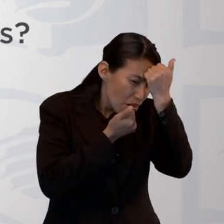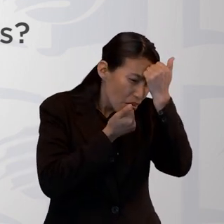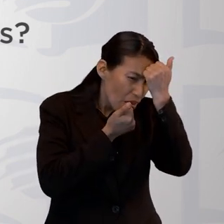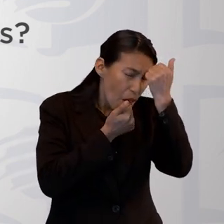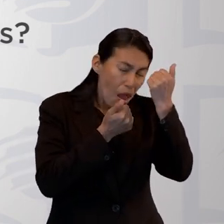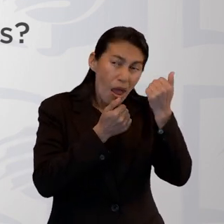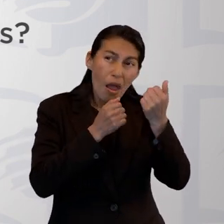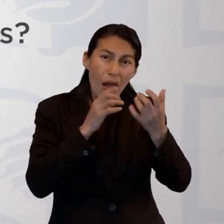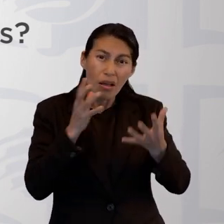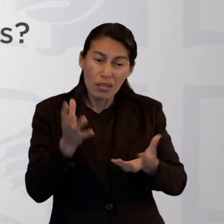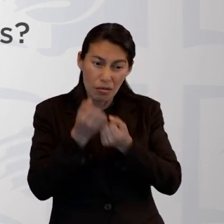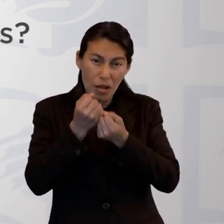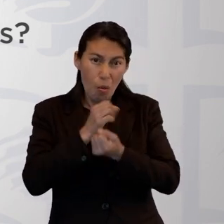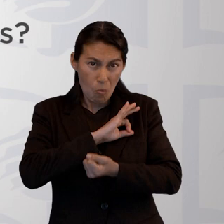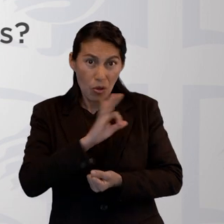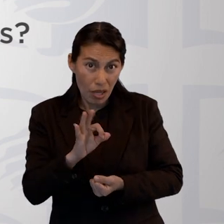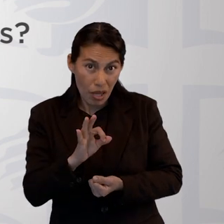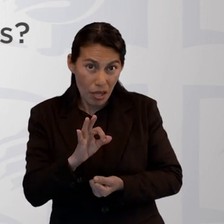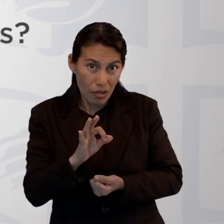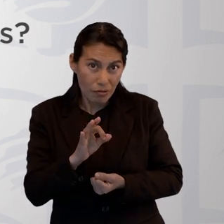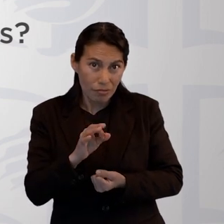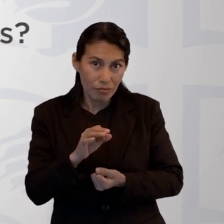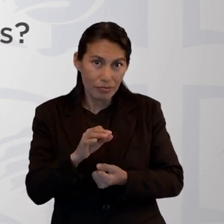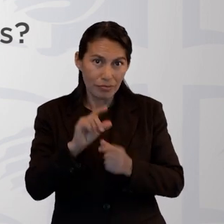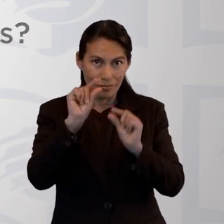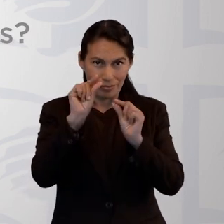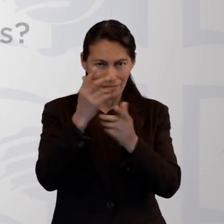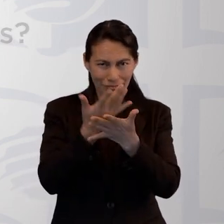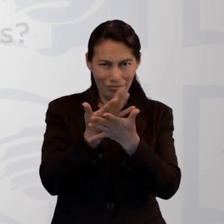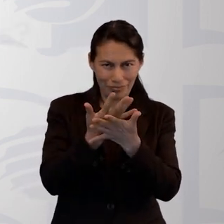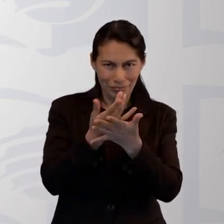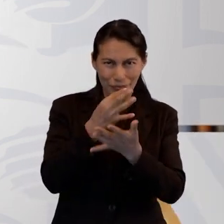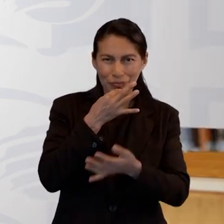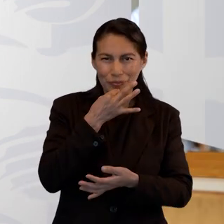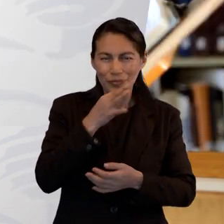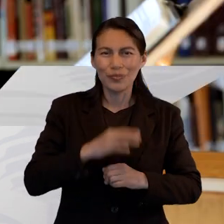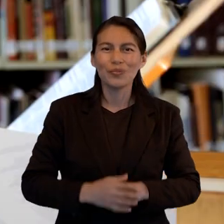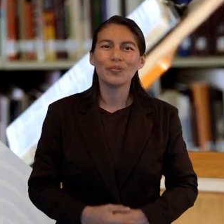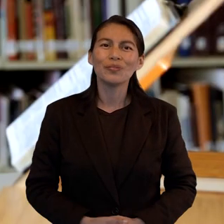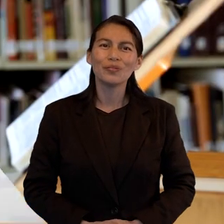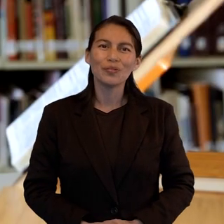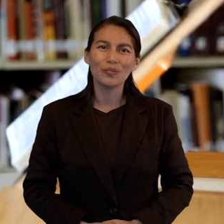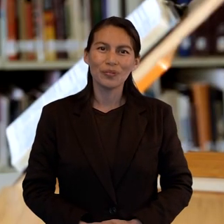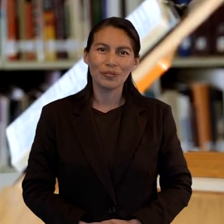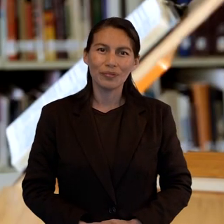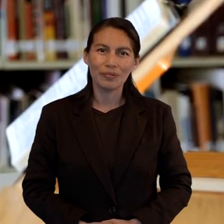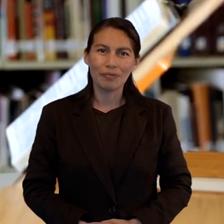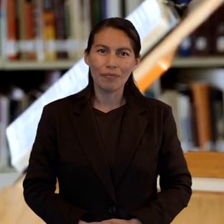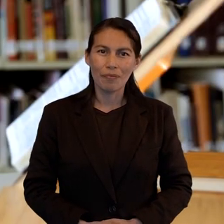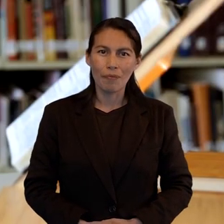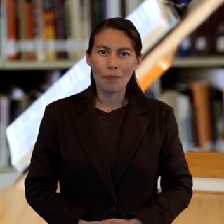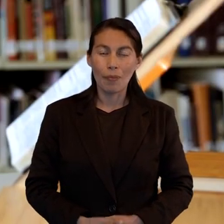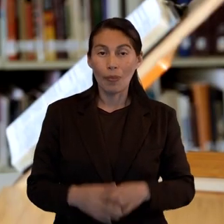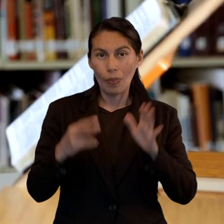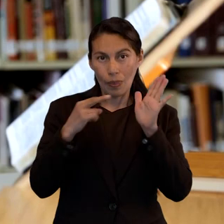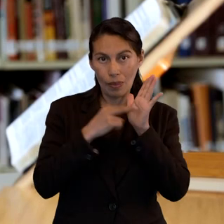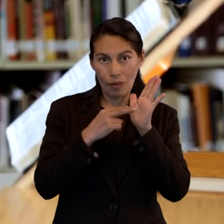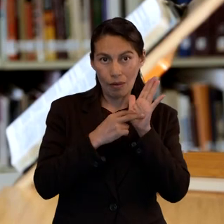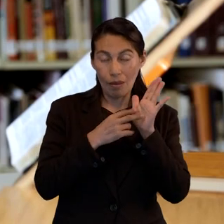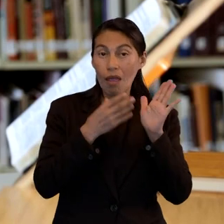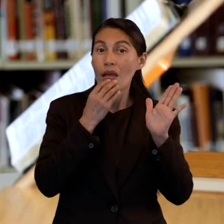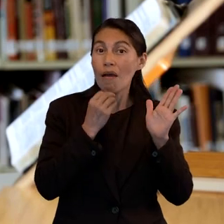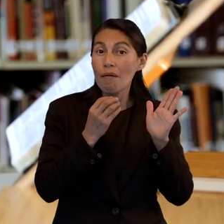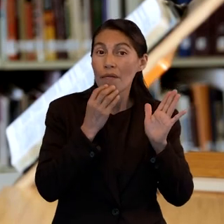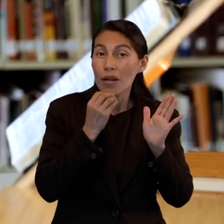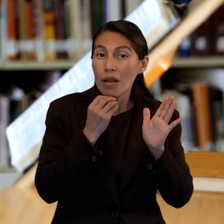No se vayan. Quédense con nosotros. Regresaremos en un minuto. El texto de Hebreos